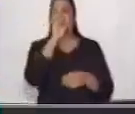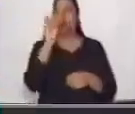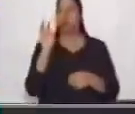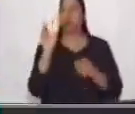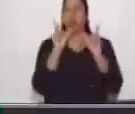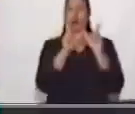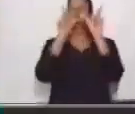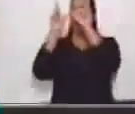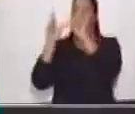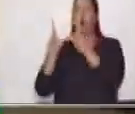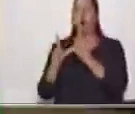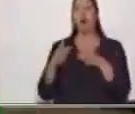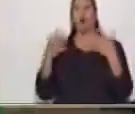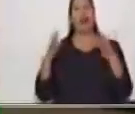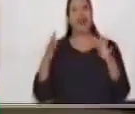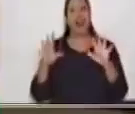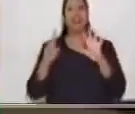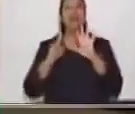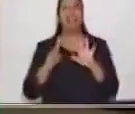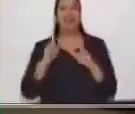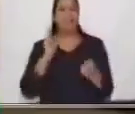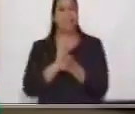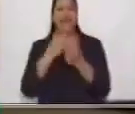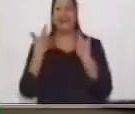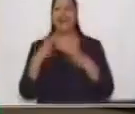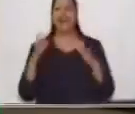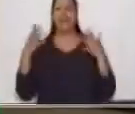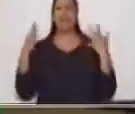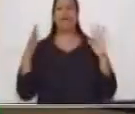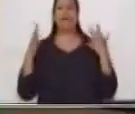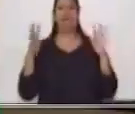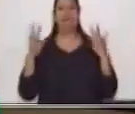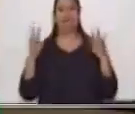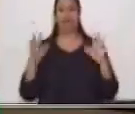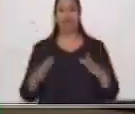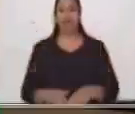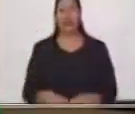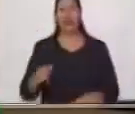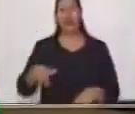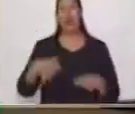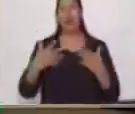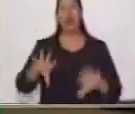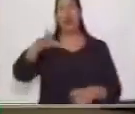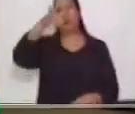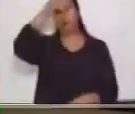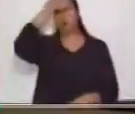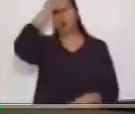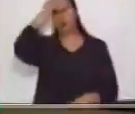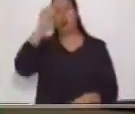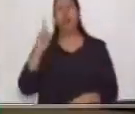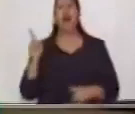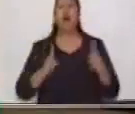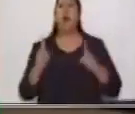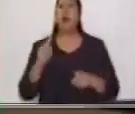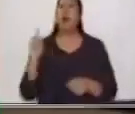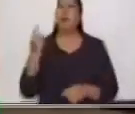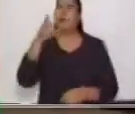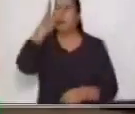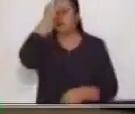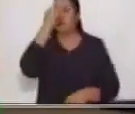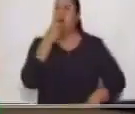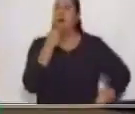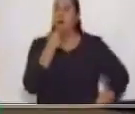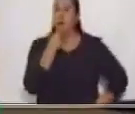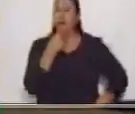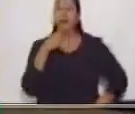aplauso, todos los niños. Ahora, ya aprendimos. ¿Cuál fue el primer aprendizaje? Que hoy vamos a ver